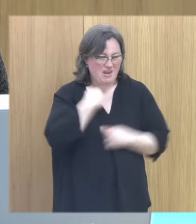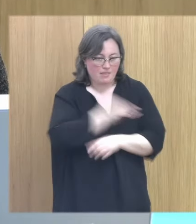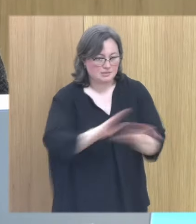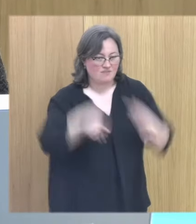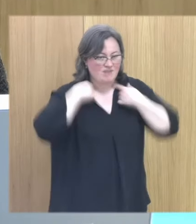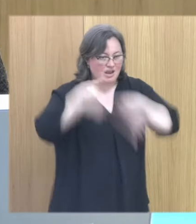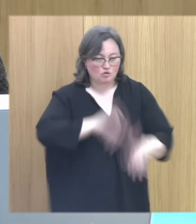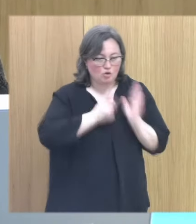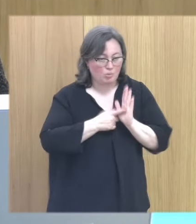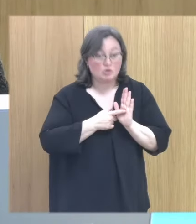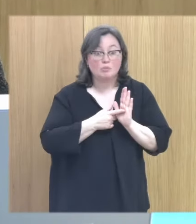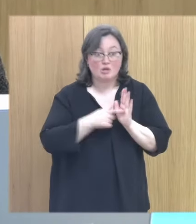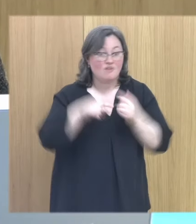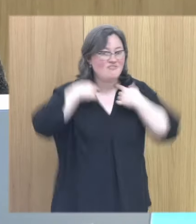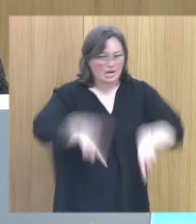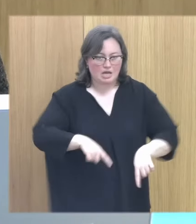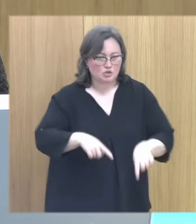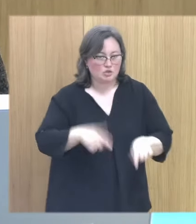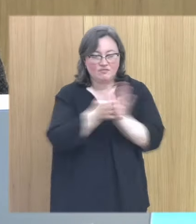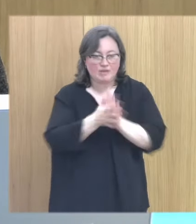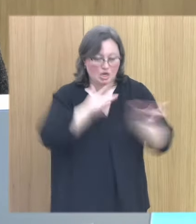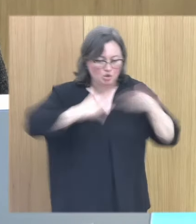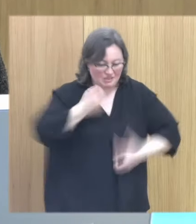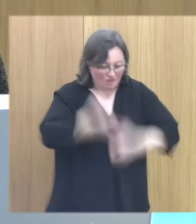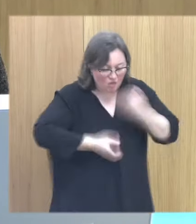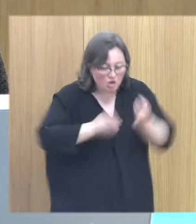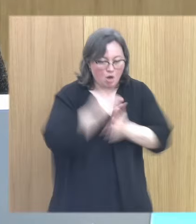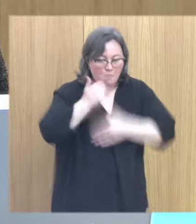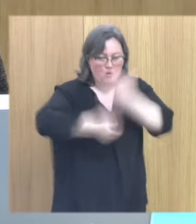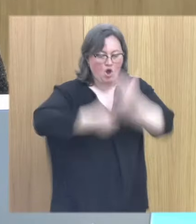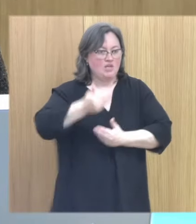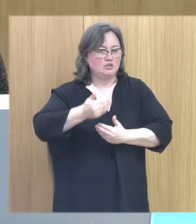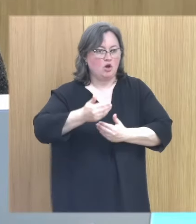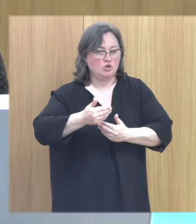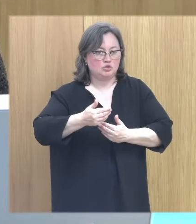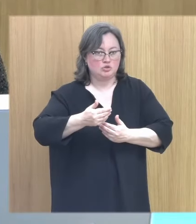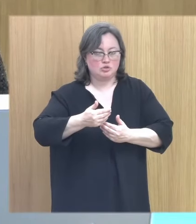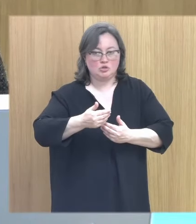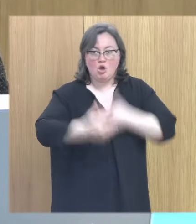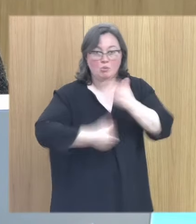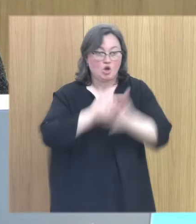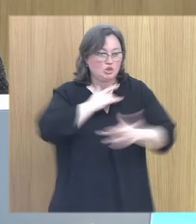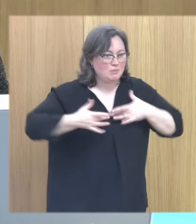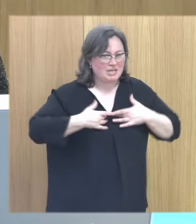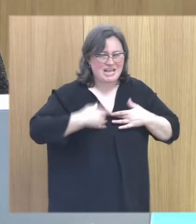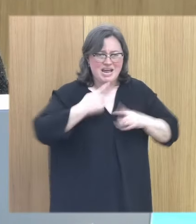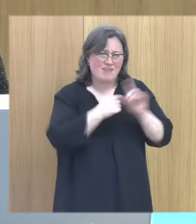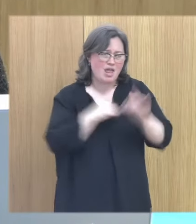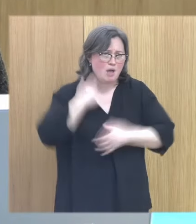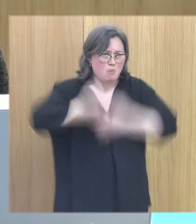y los pierdes significa que los pierdes que generan somatizaciones que generan procesos y generan una sintomatología altísima